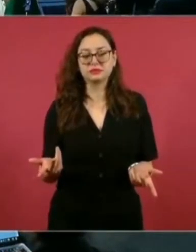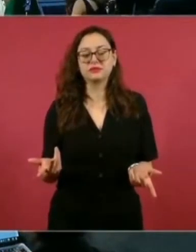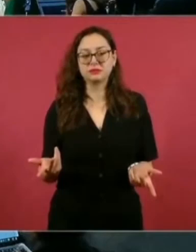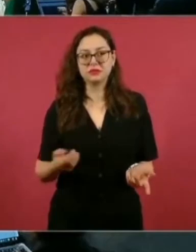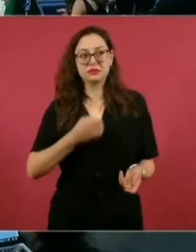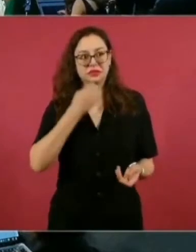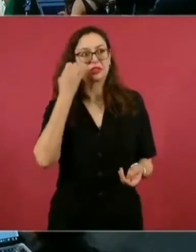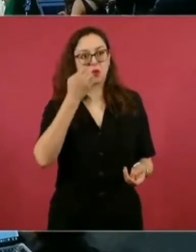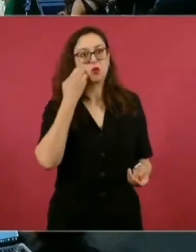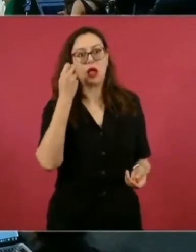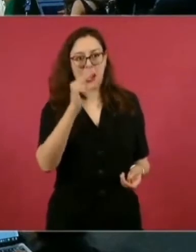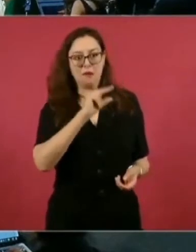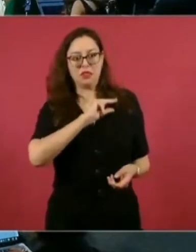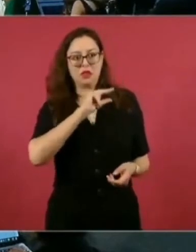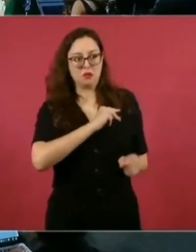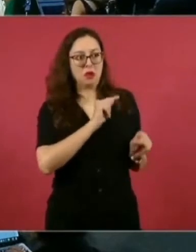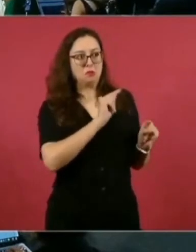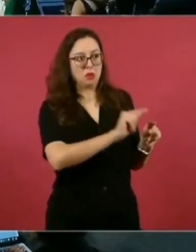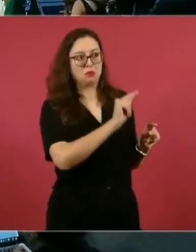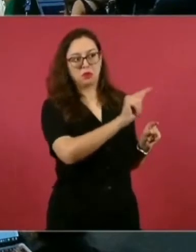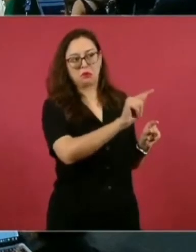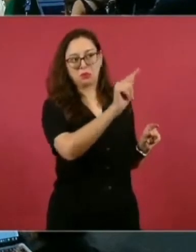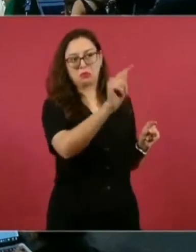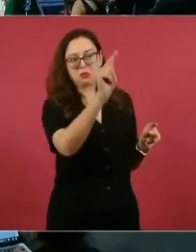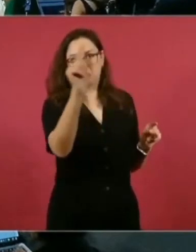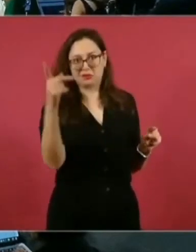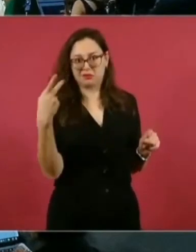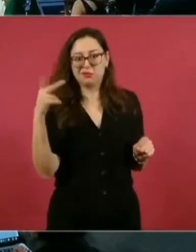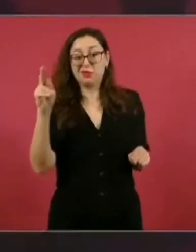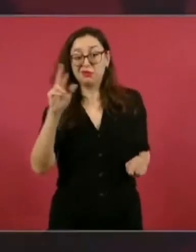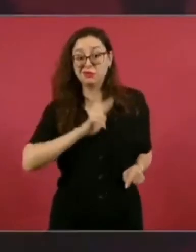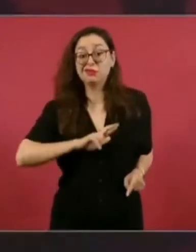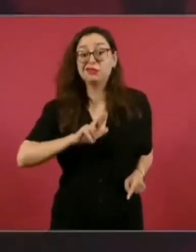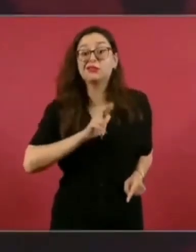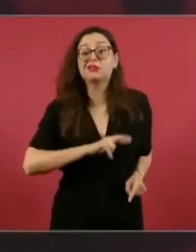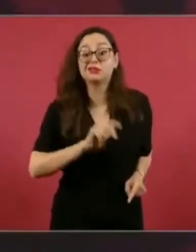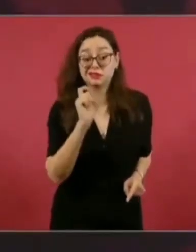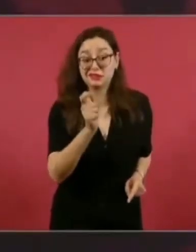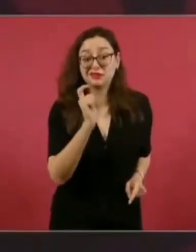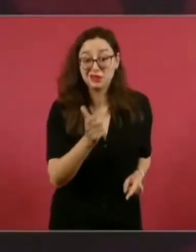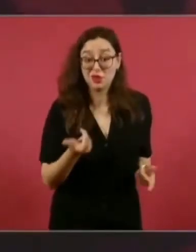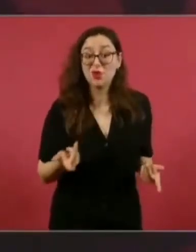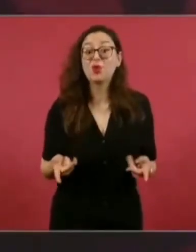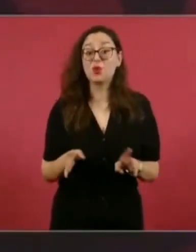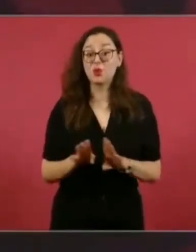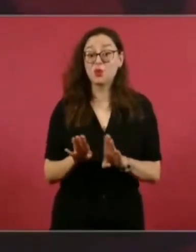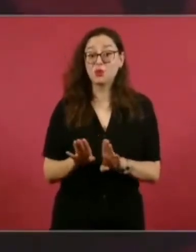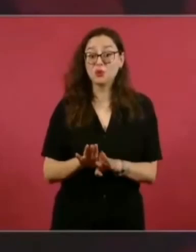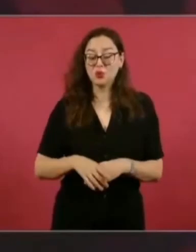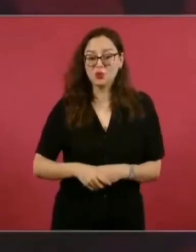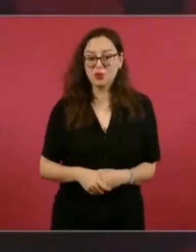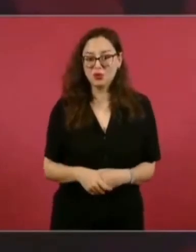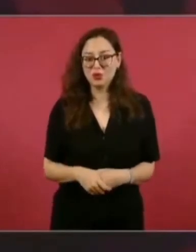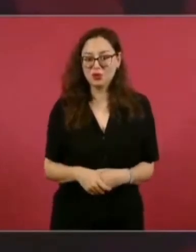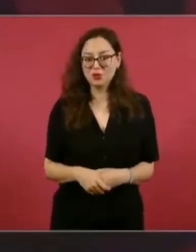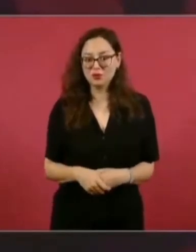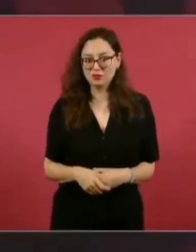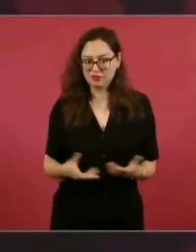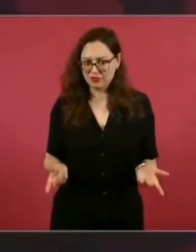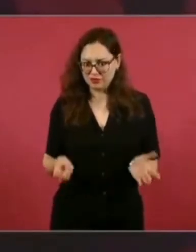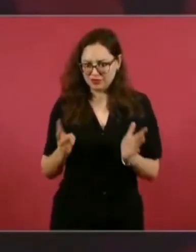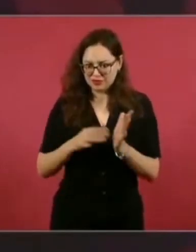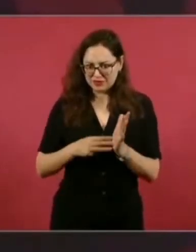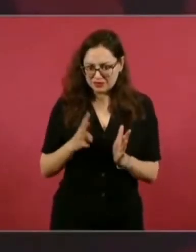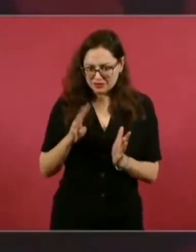un obrero de donde saca tres mil,